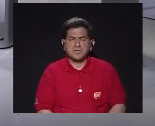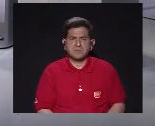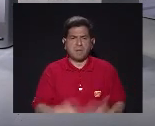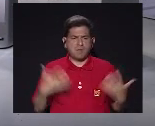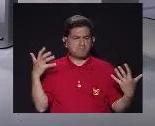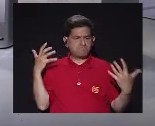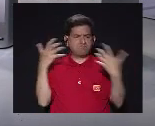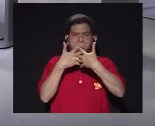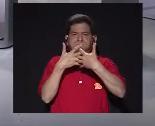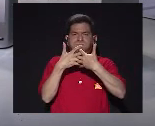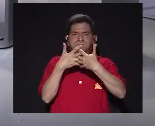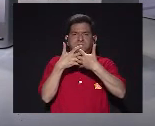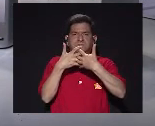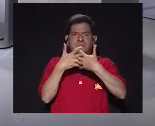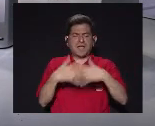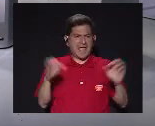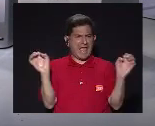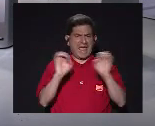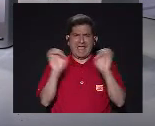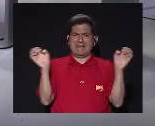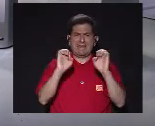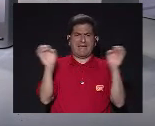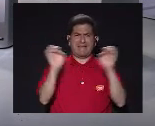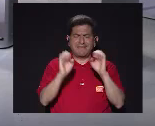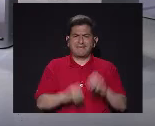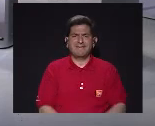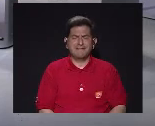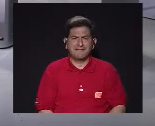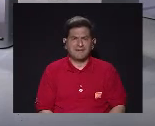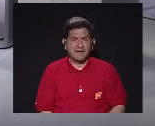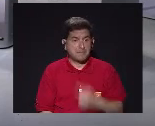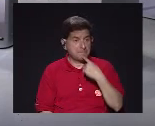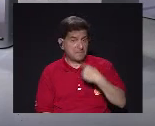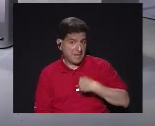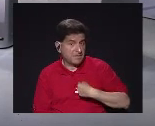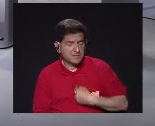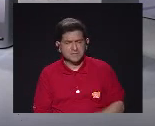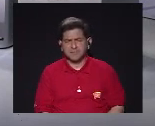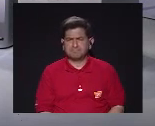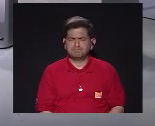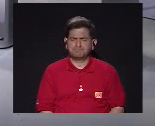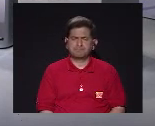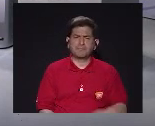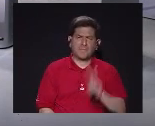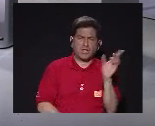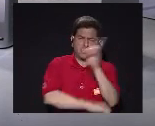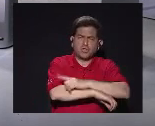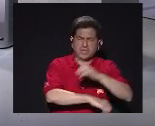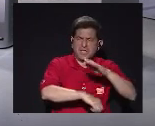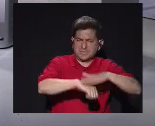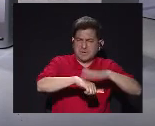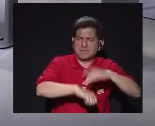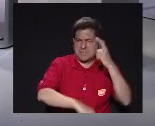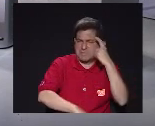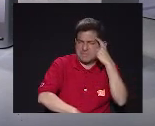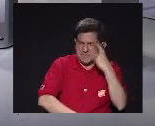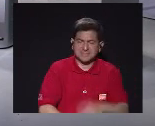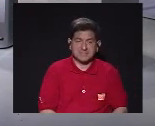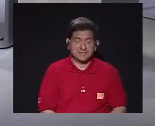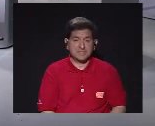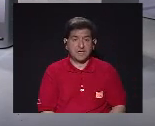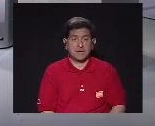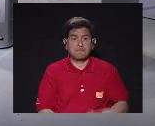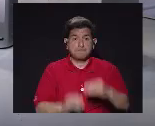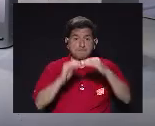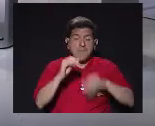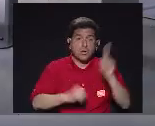Una sintonía Enorme De energías Entonces Carlos Magno Me dice Daniel Dame dos días Para pensar ¿Qué hago? Al día siguiente No